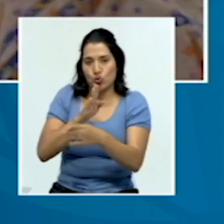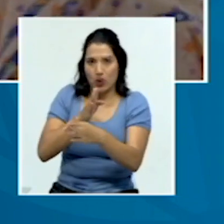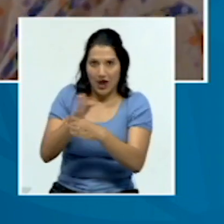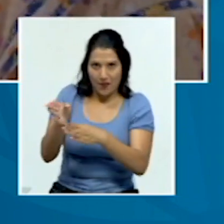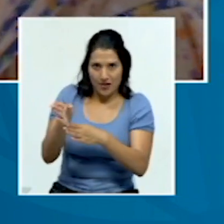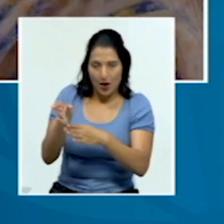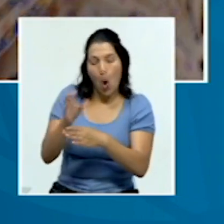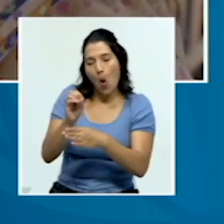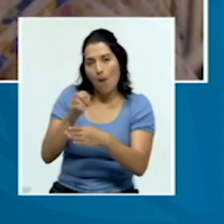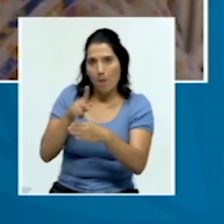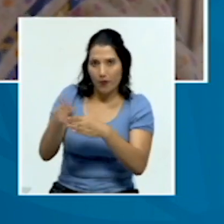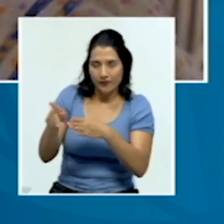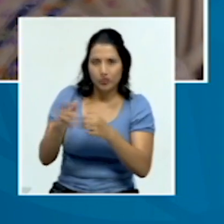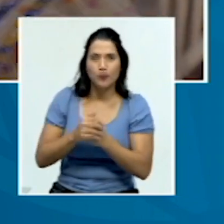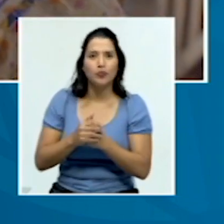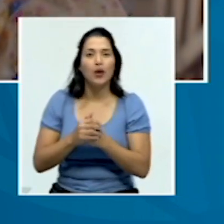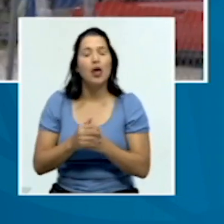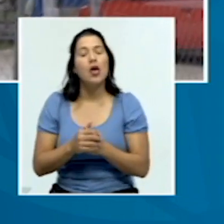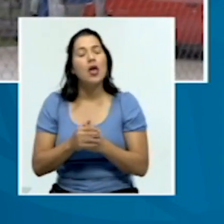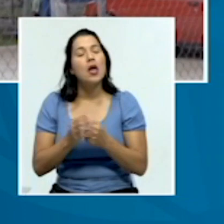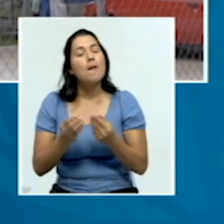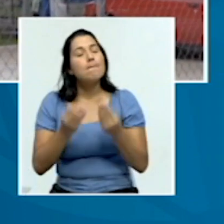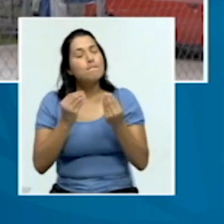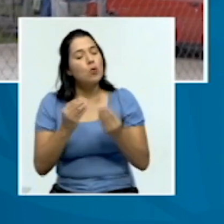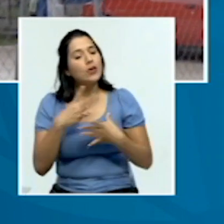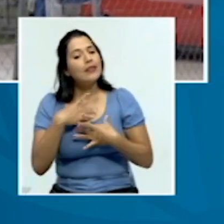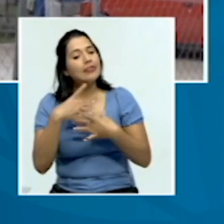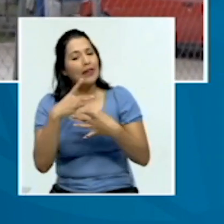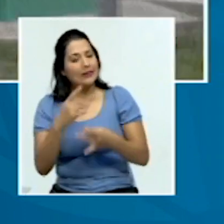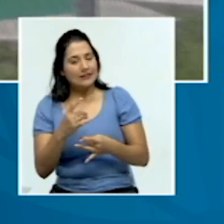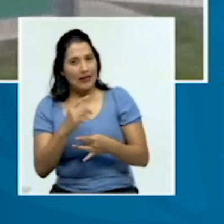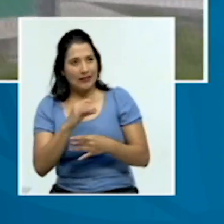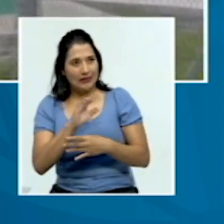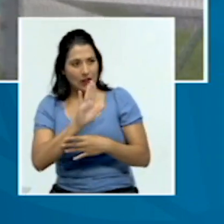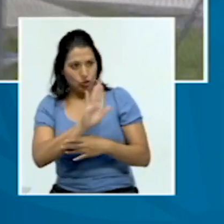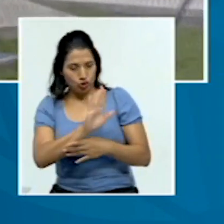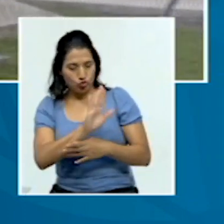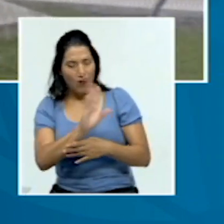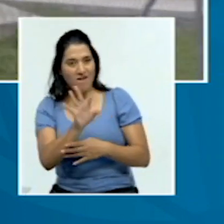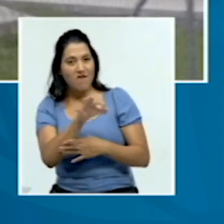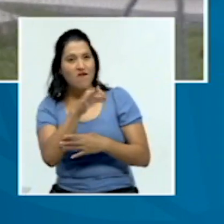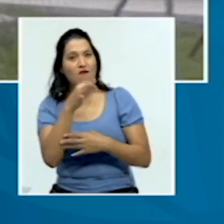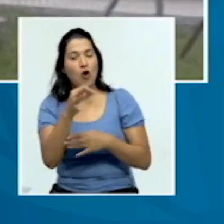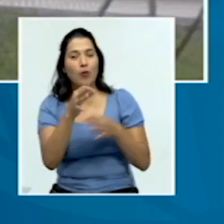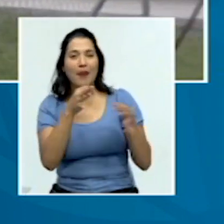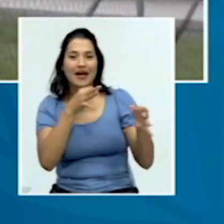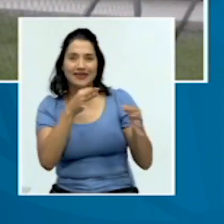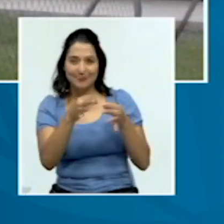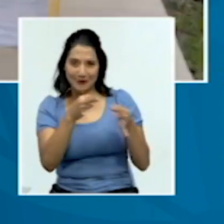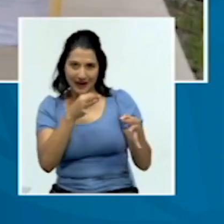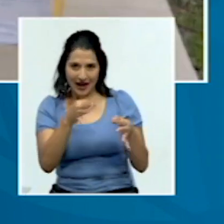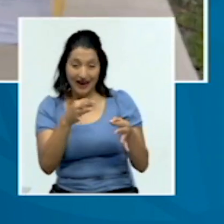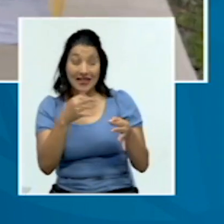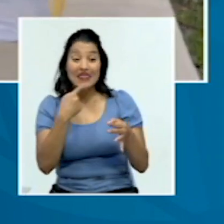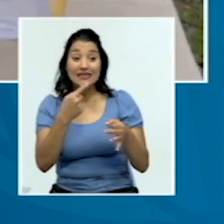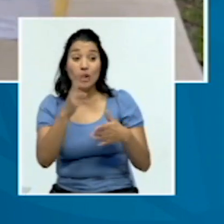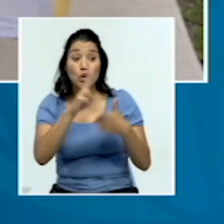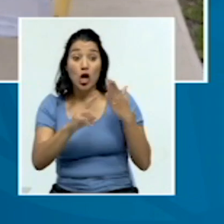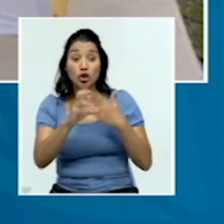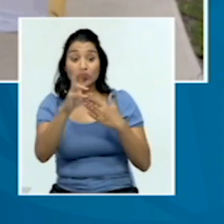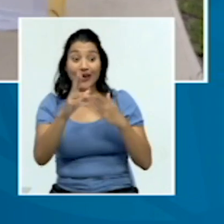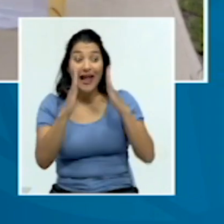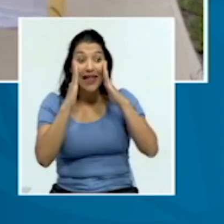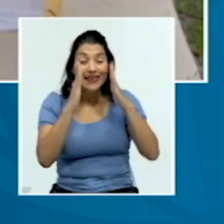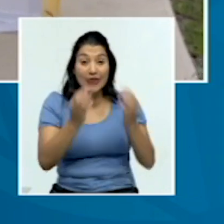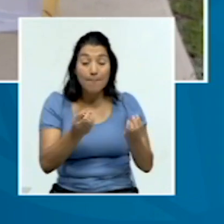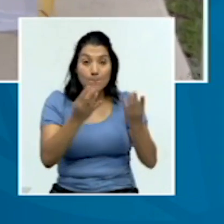Doctor, me parece interesantísimo este concepto de atender multiculturalmente. Costa Rica es un